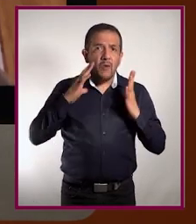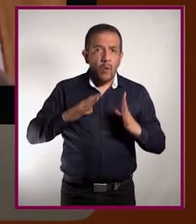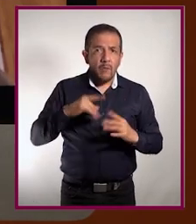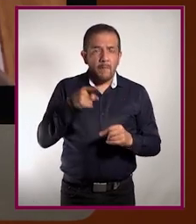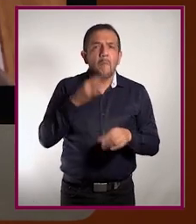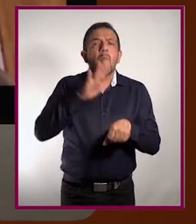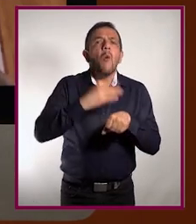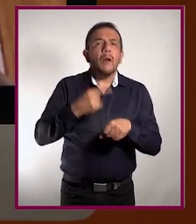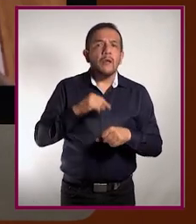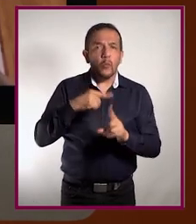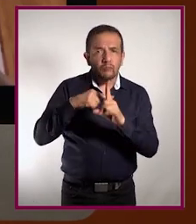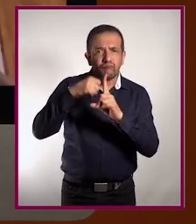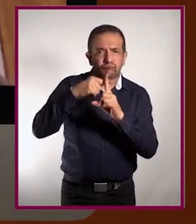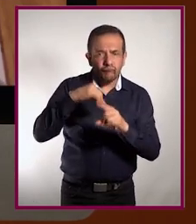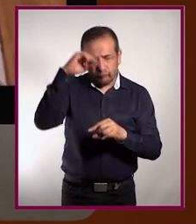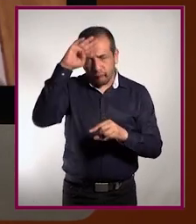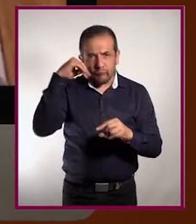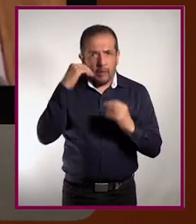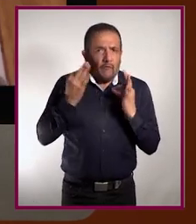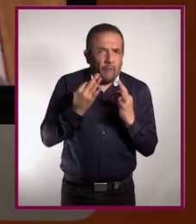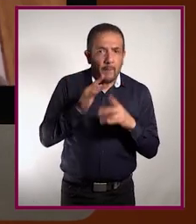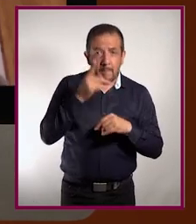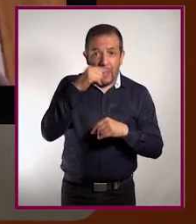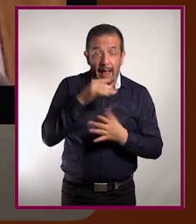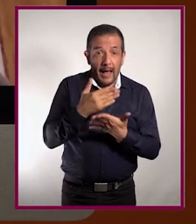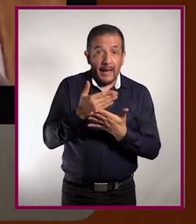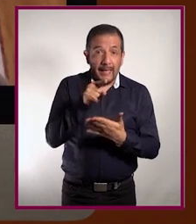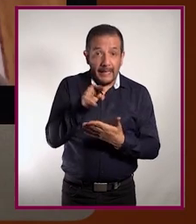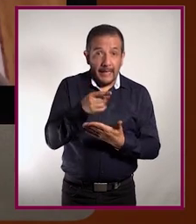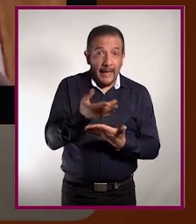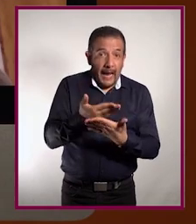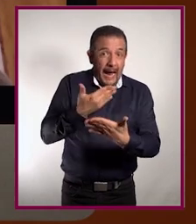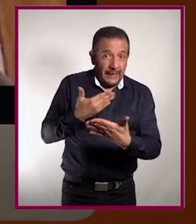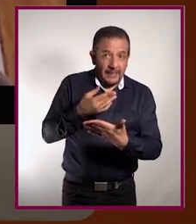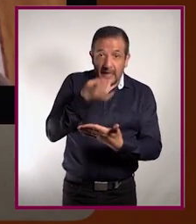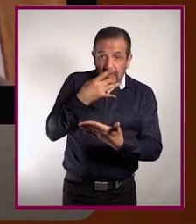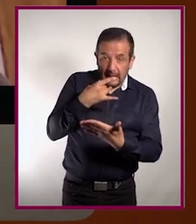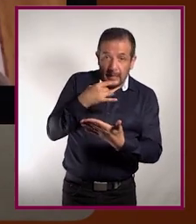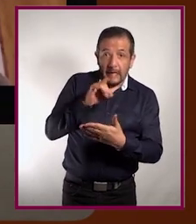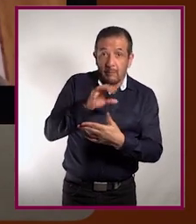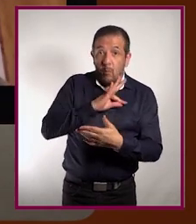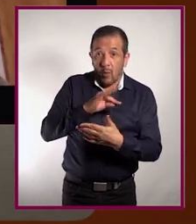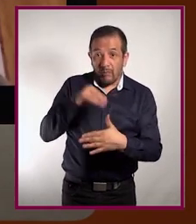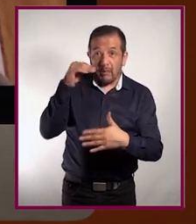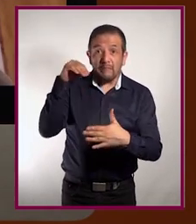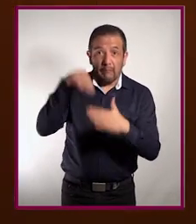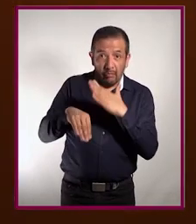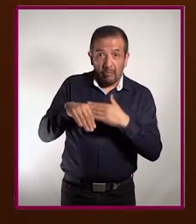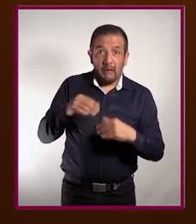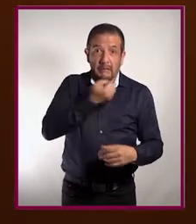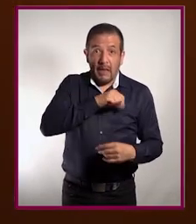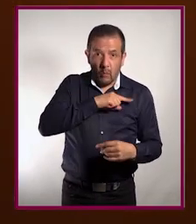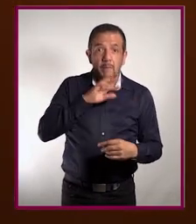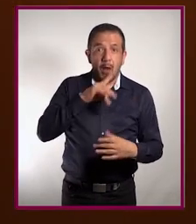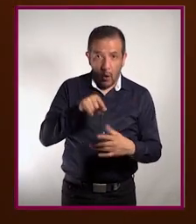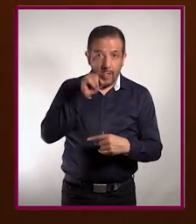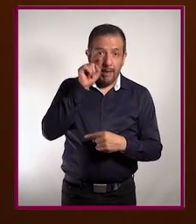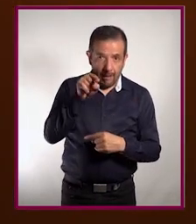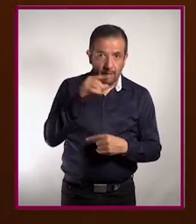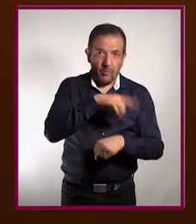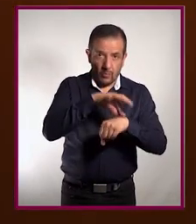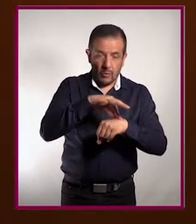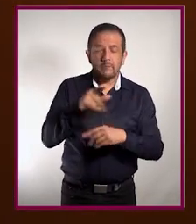está ocasionando la fiebre antes de empezar a tomar un tratamiento que en vez de ayudar pudiera empeorar la situación. Doctora,